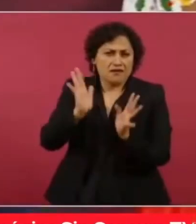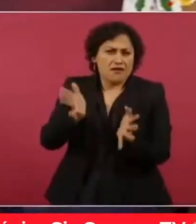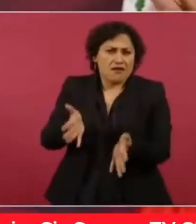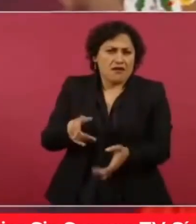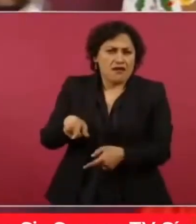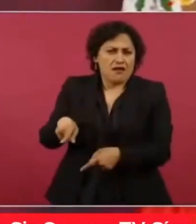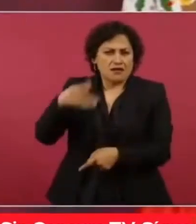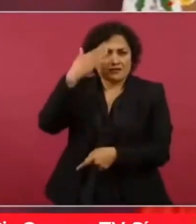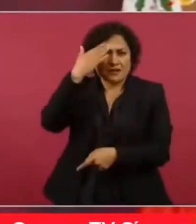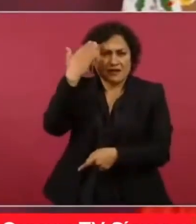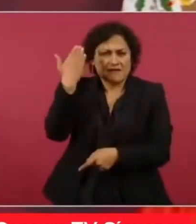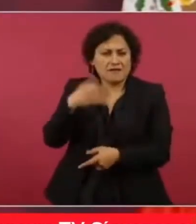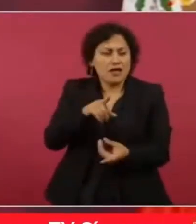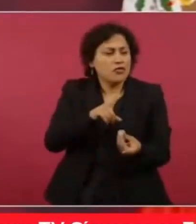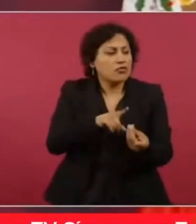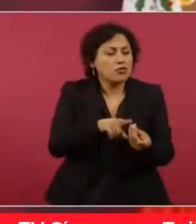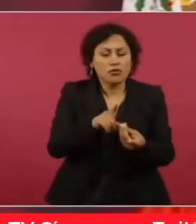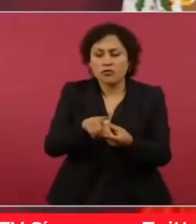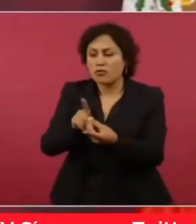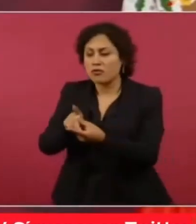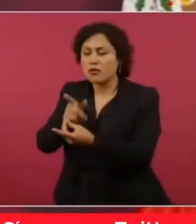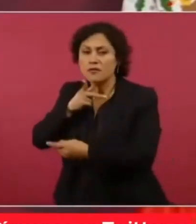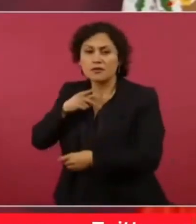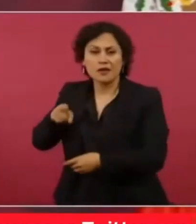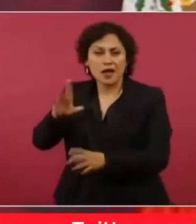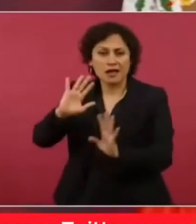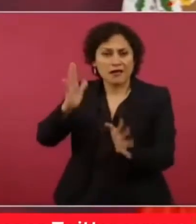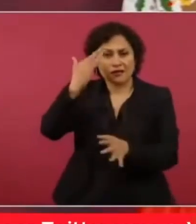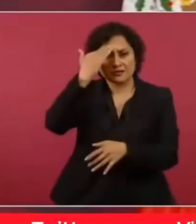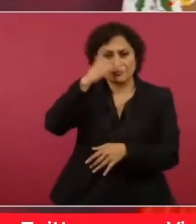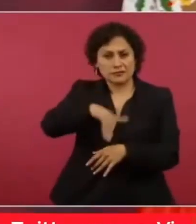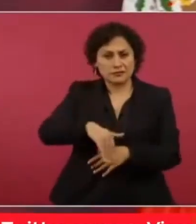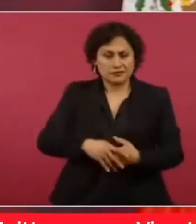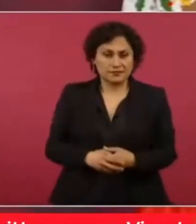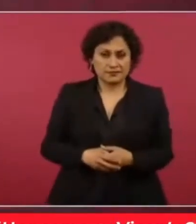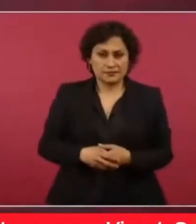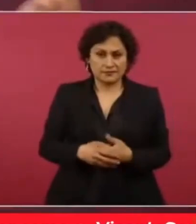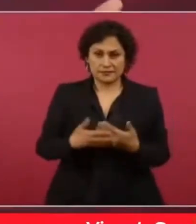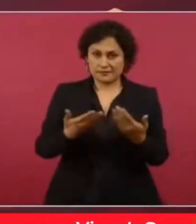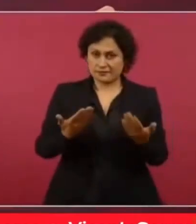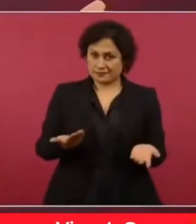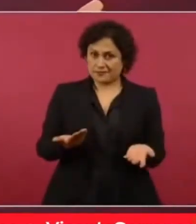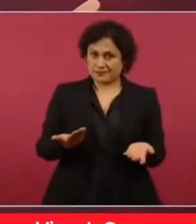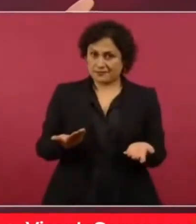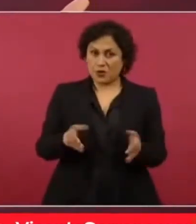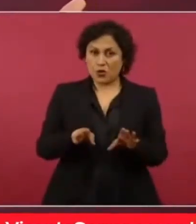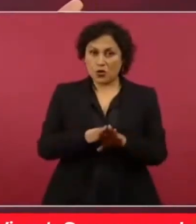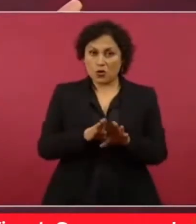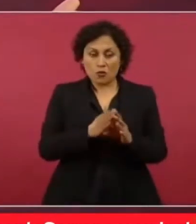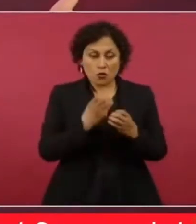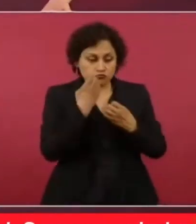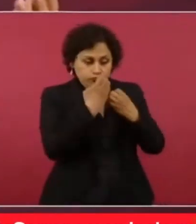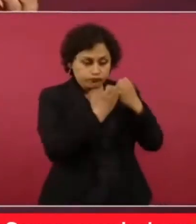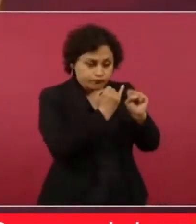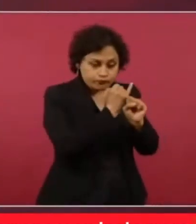las exploraciones que se habían hecho,